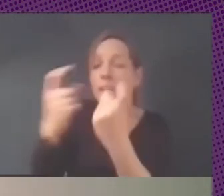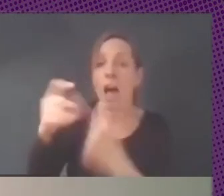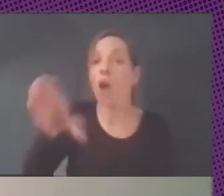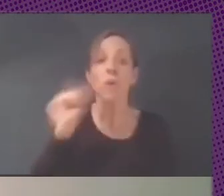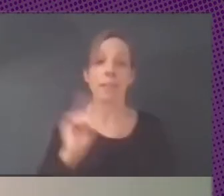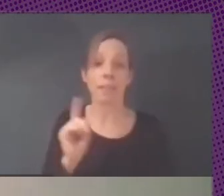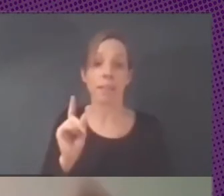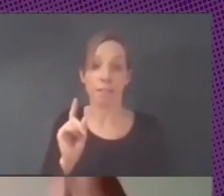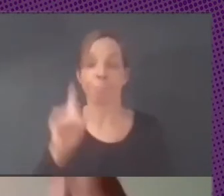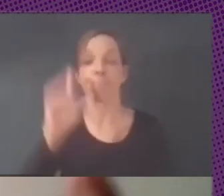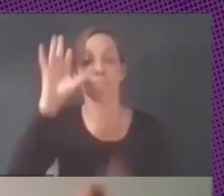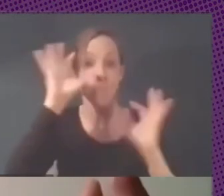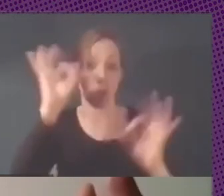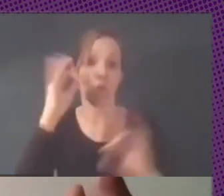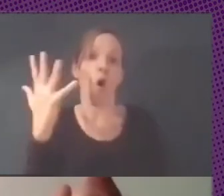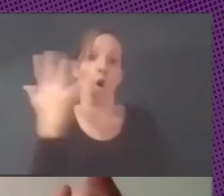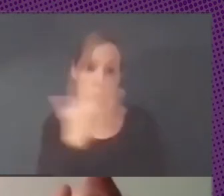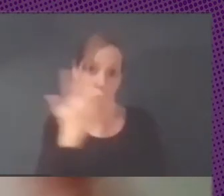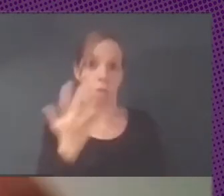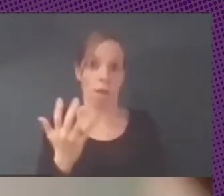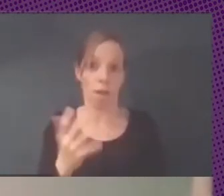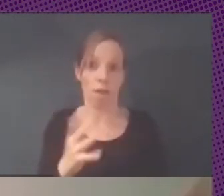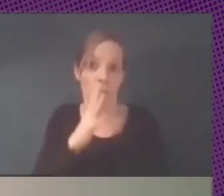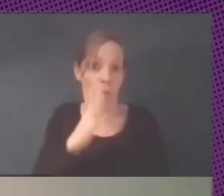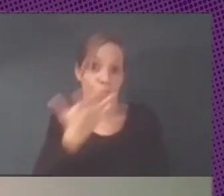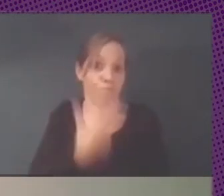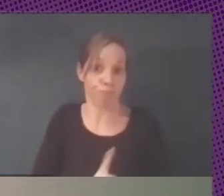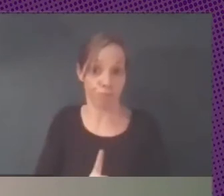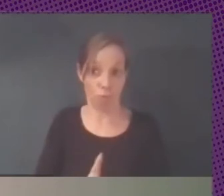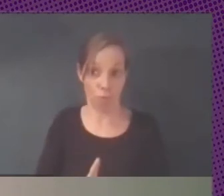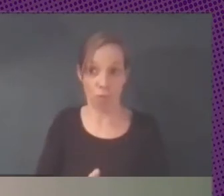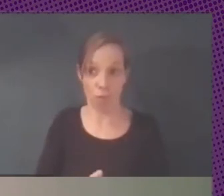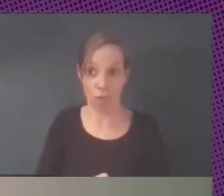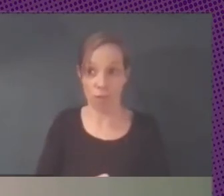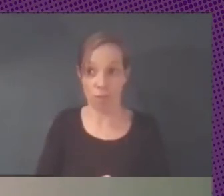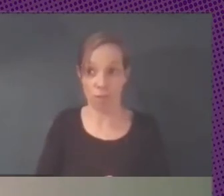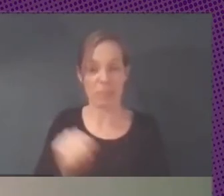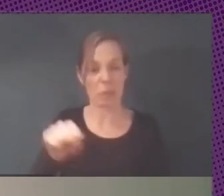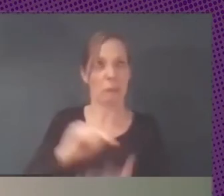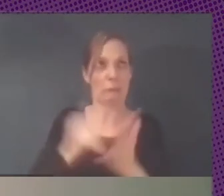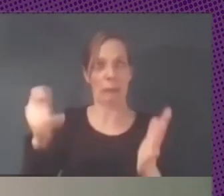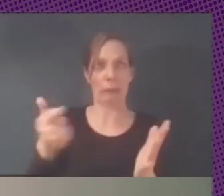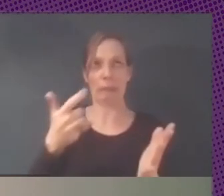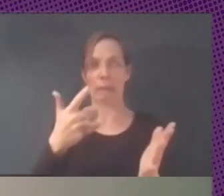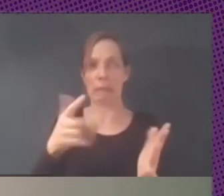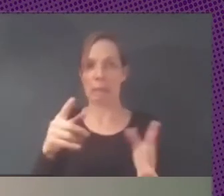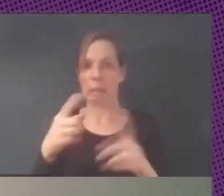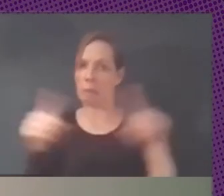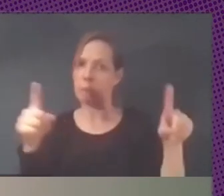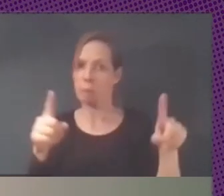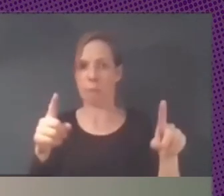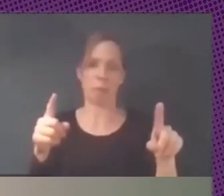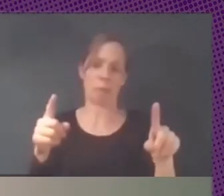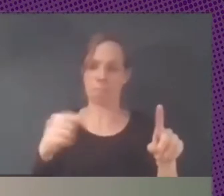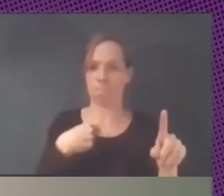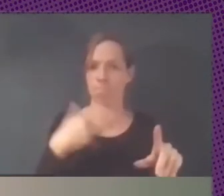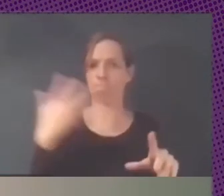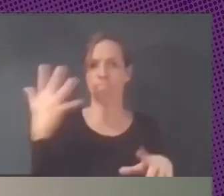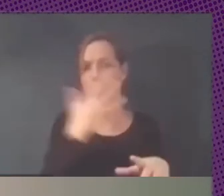si no conoces ni que hablar si tenés otra ideología diferente va a estar complicado sustentar y